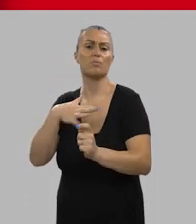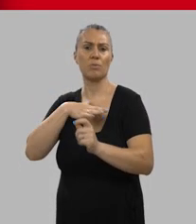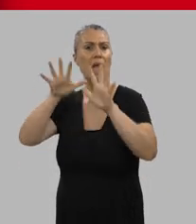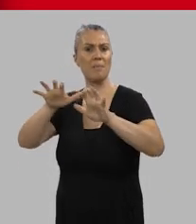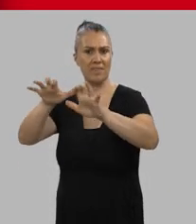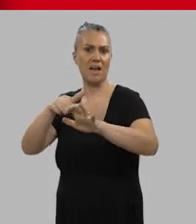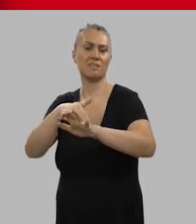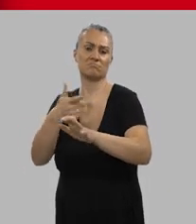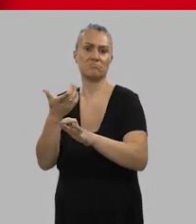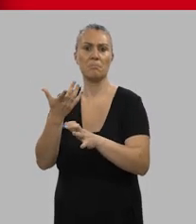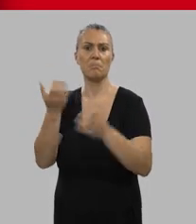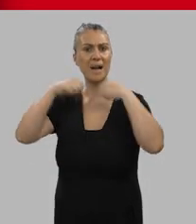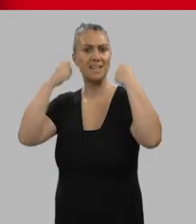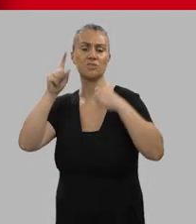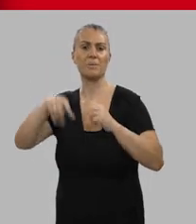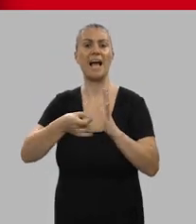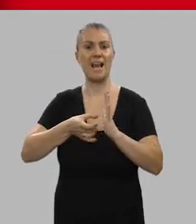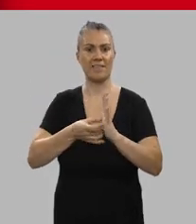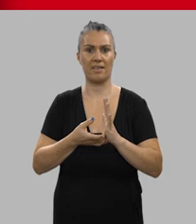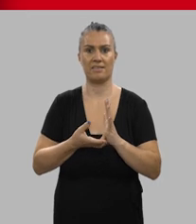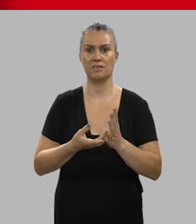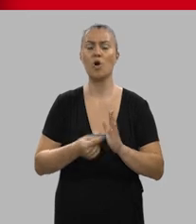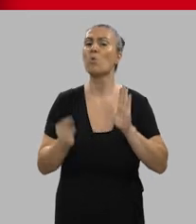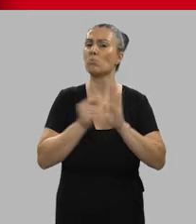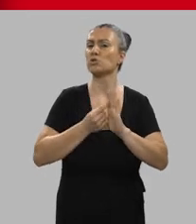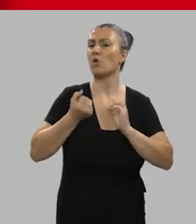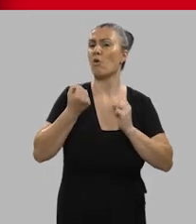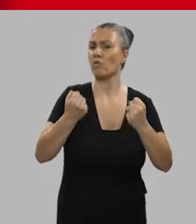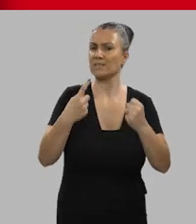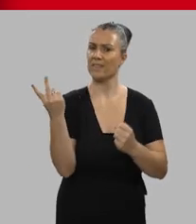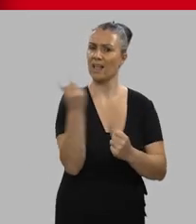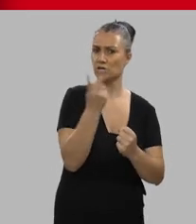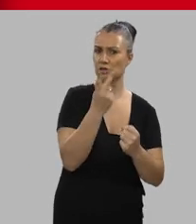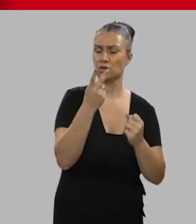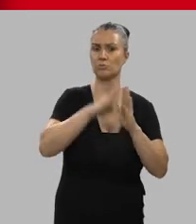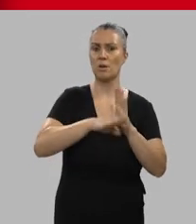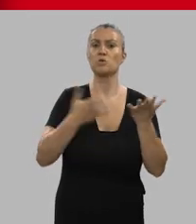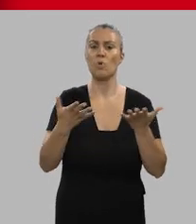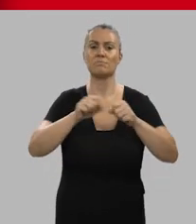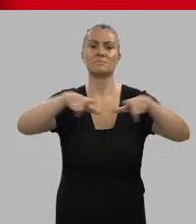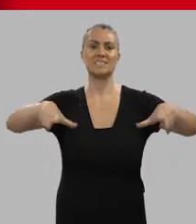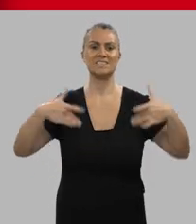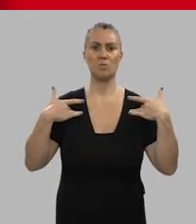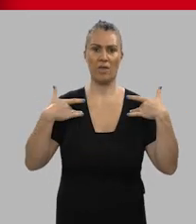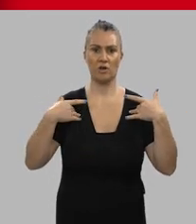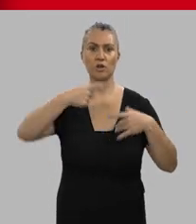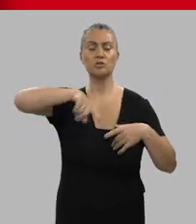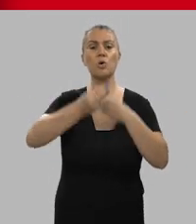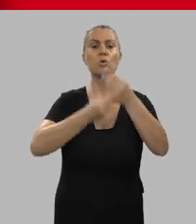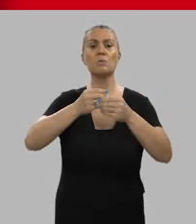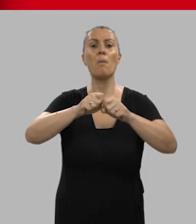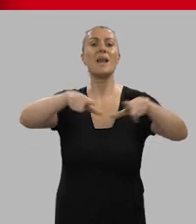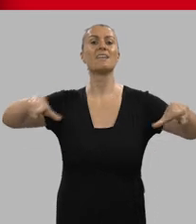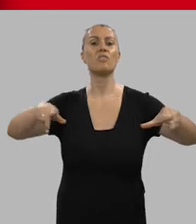práctico y de calidad. Uno de los puntos fuertes de los dos programas es el simulador. Utilizamos la plataforma RepSIM,